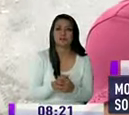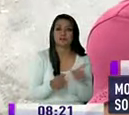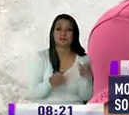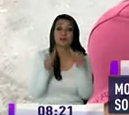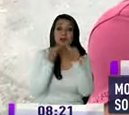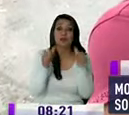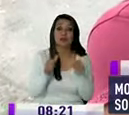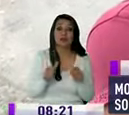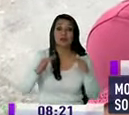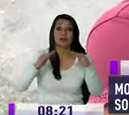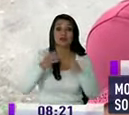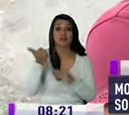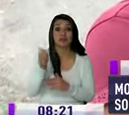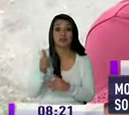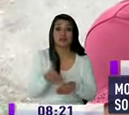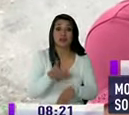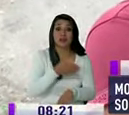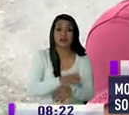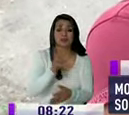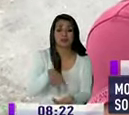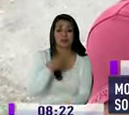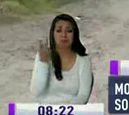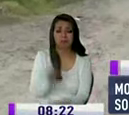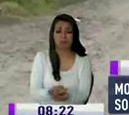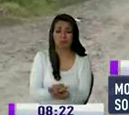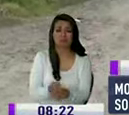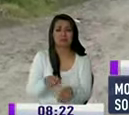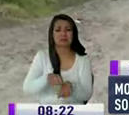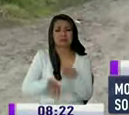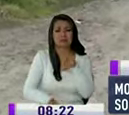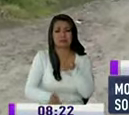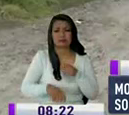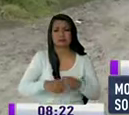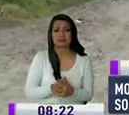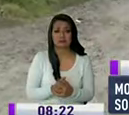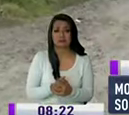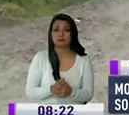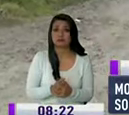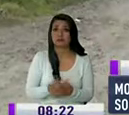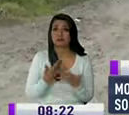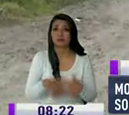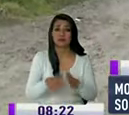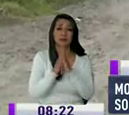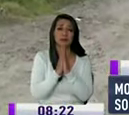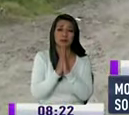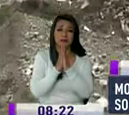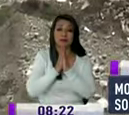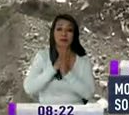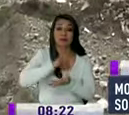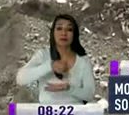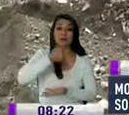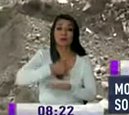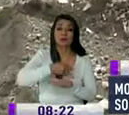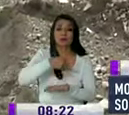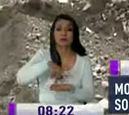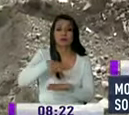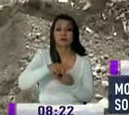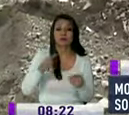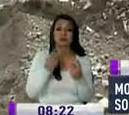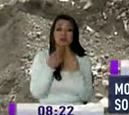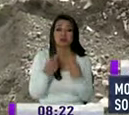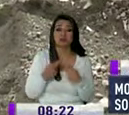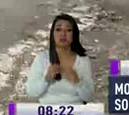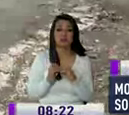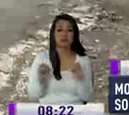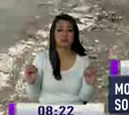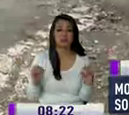casa 10 se había caído el otro día estaba lastimada su rodilla constantes han sido las solicitudes de ayuda a la junta parroquial sin obtener respuesta